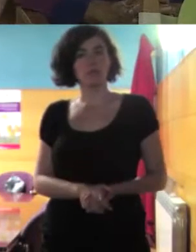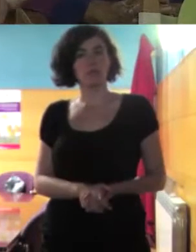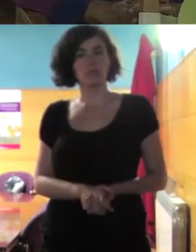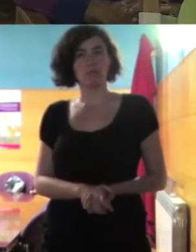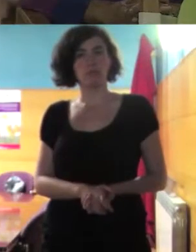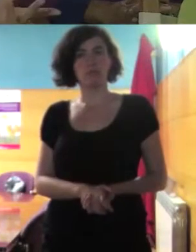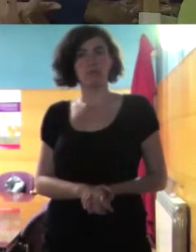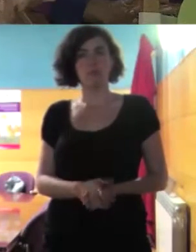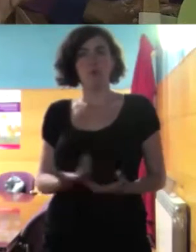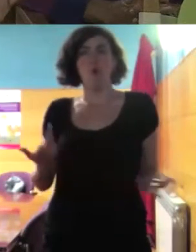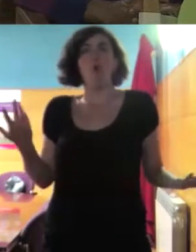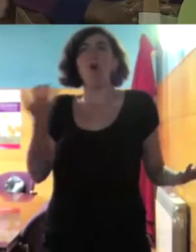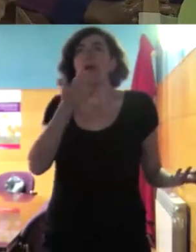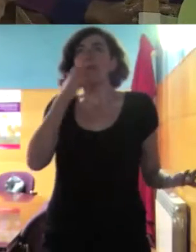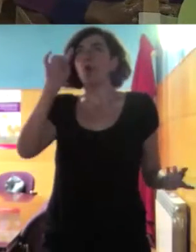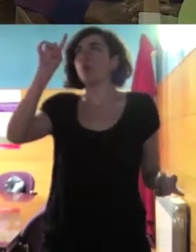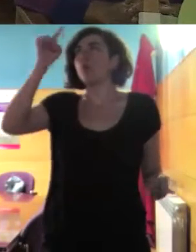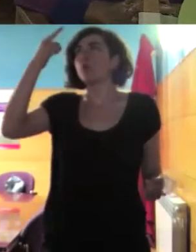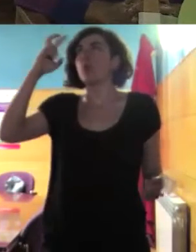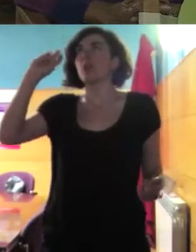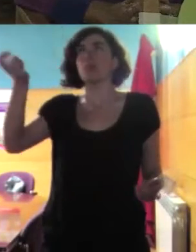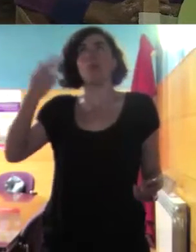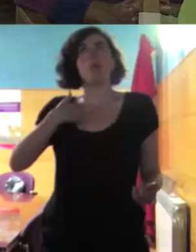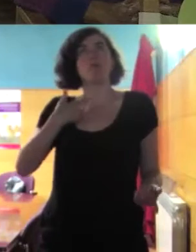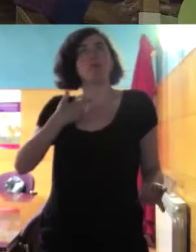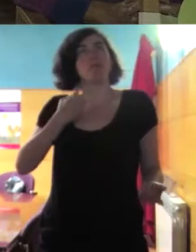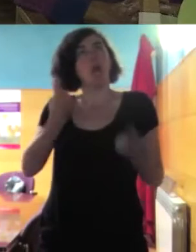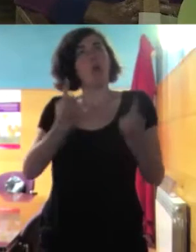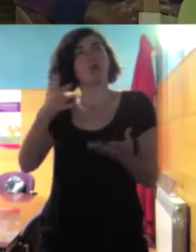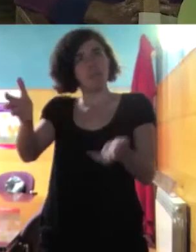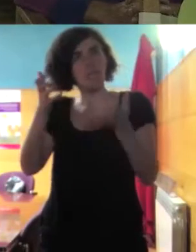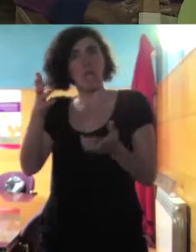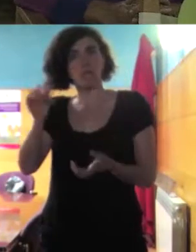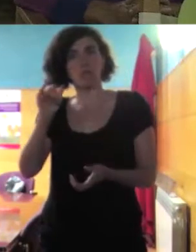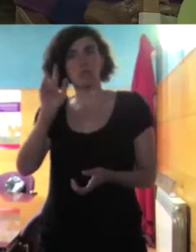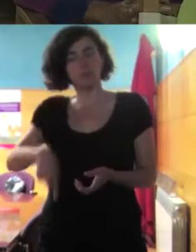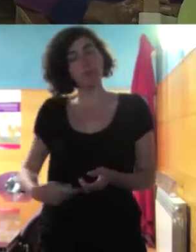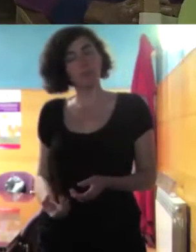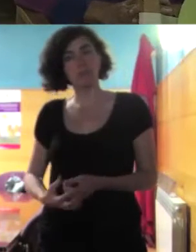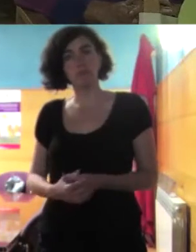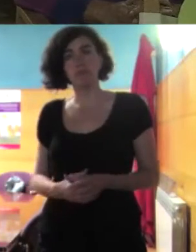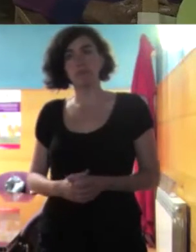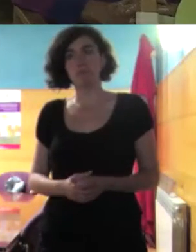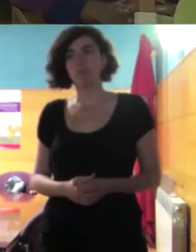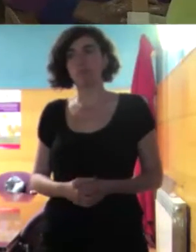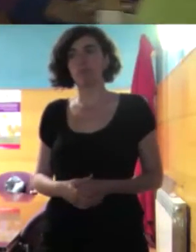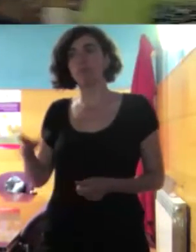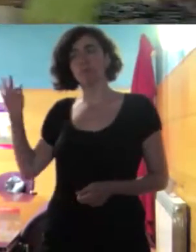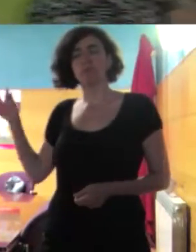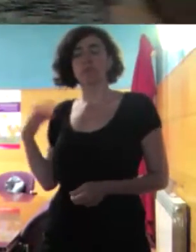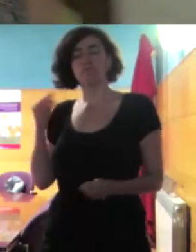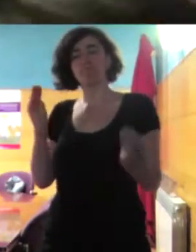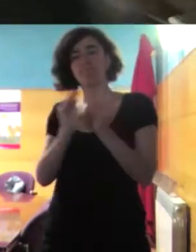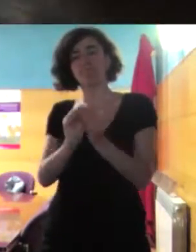contrario que les damos como más puntos ¿no? por ser extranjeros ¿no? Sí yo estoy de acuerdo